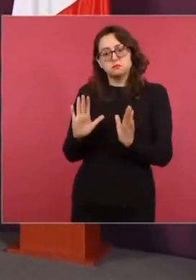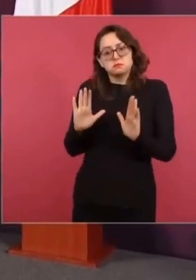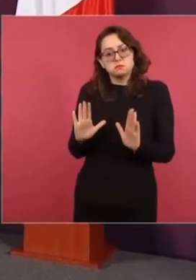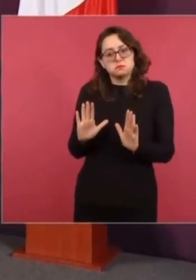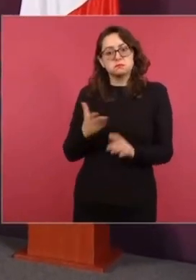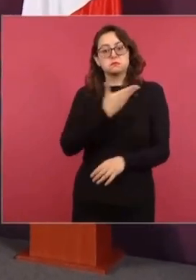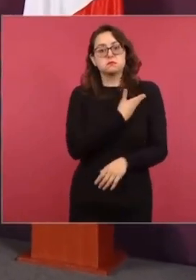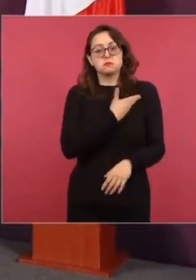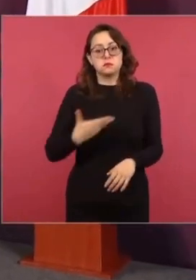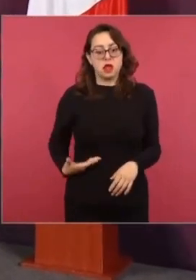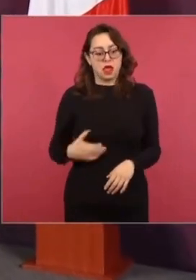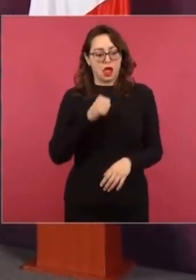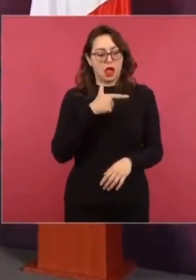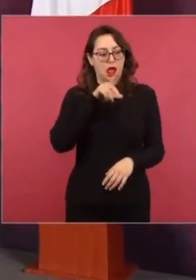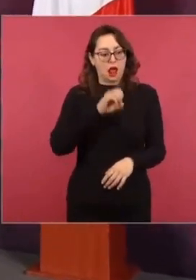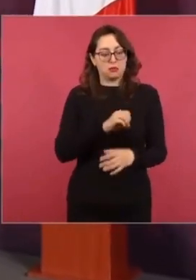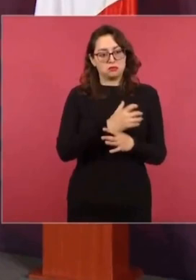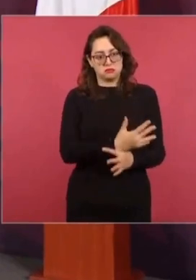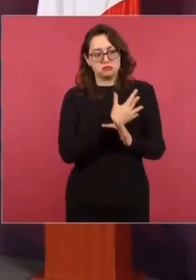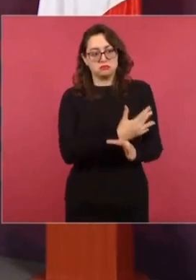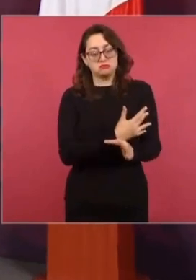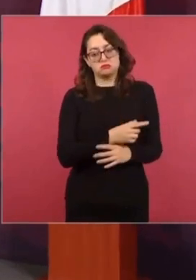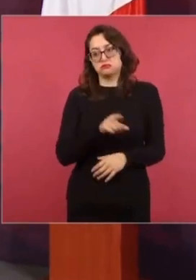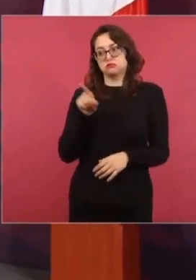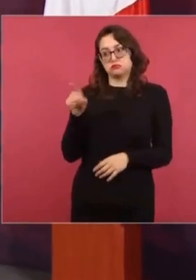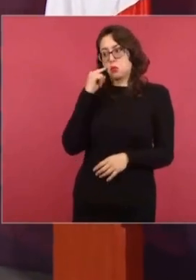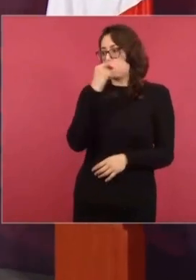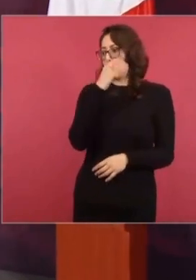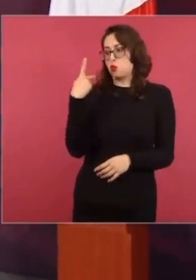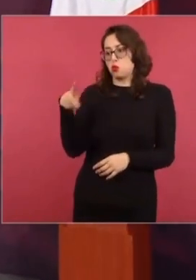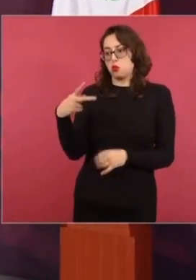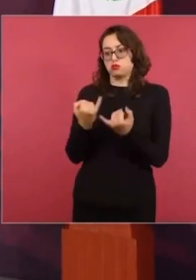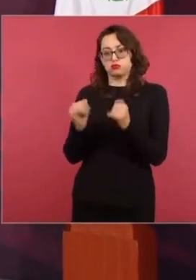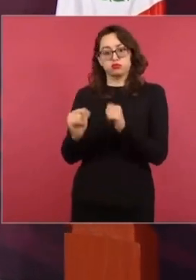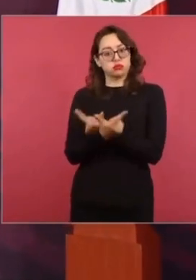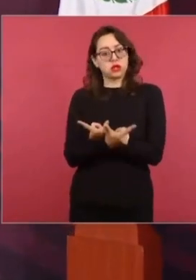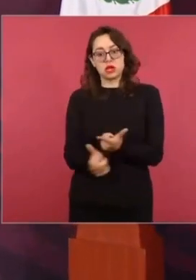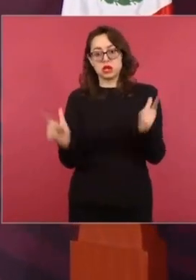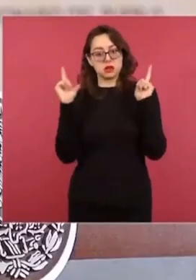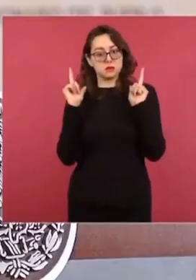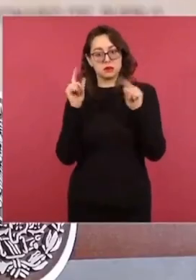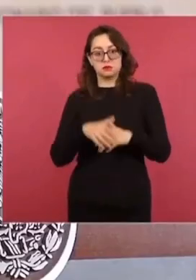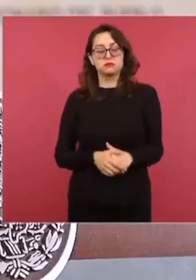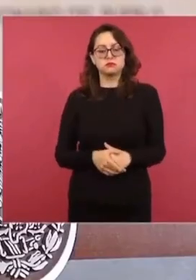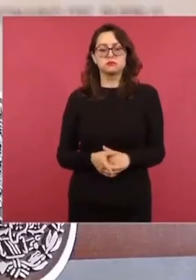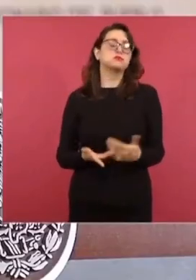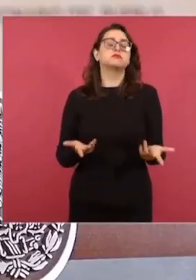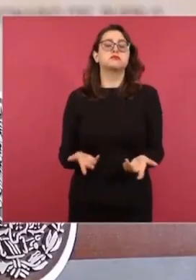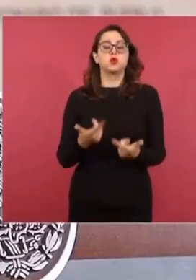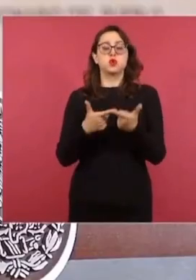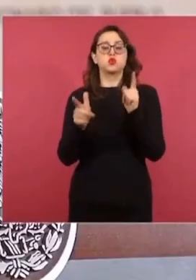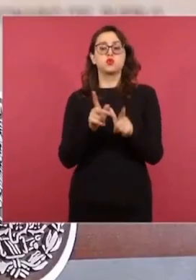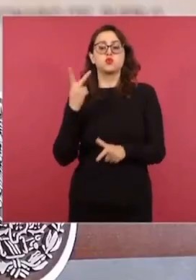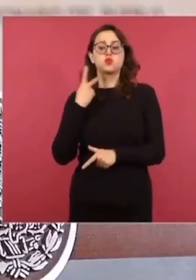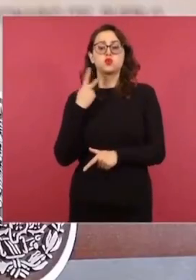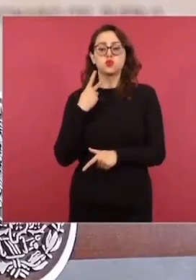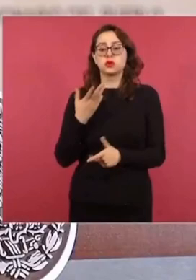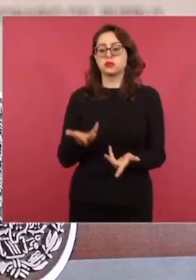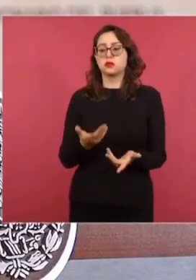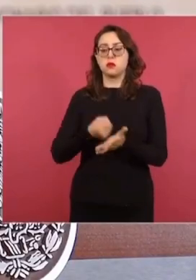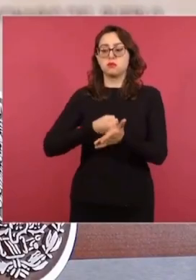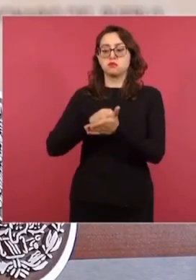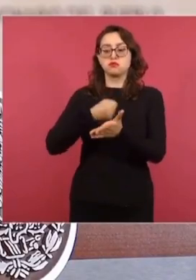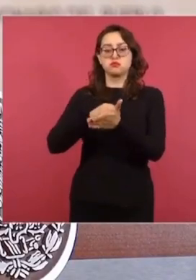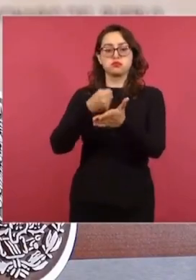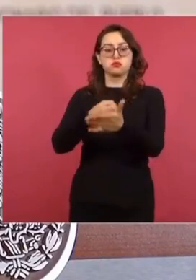él actúa con toda libertad y el movimiento debe seguir, debe estar más fuerte,